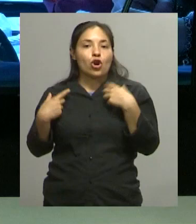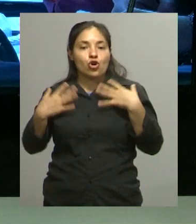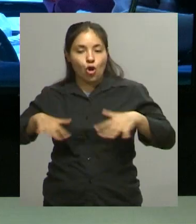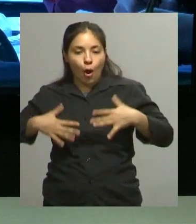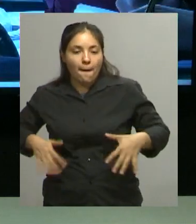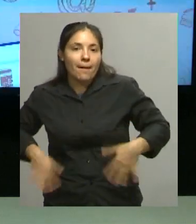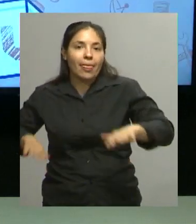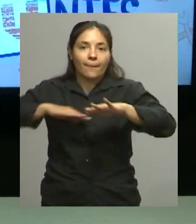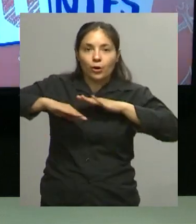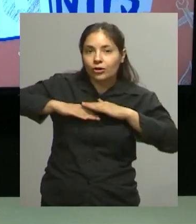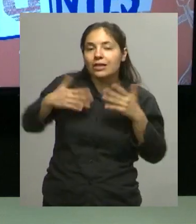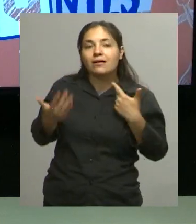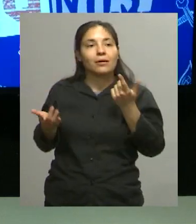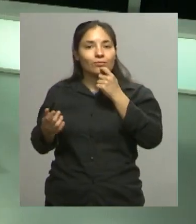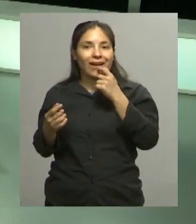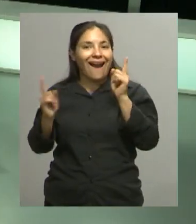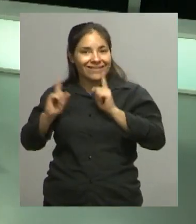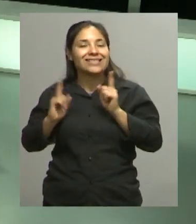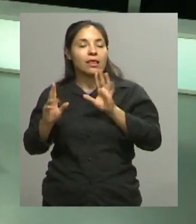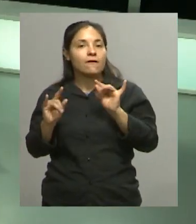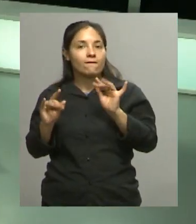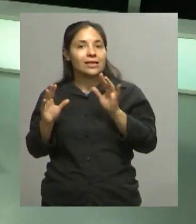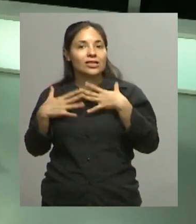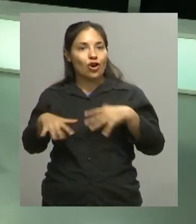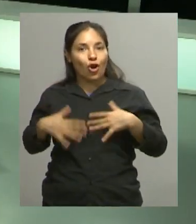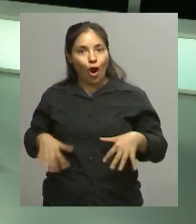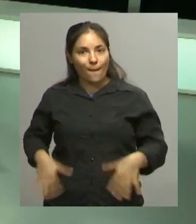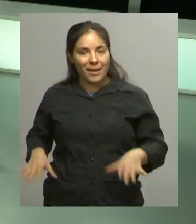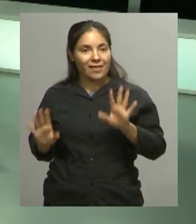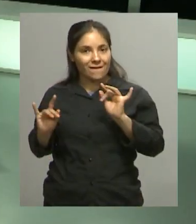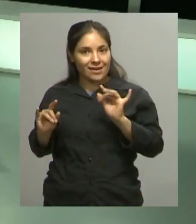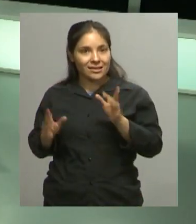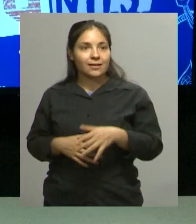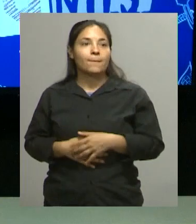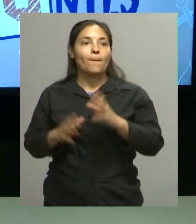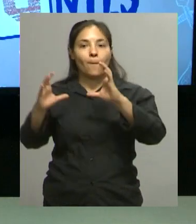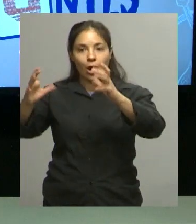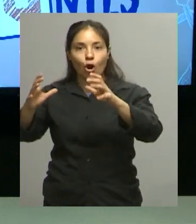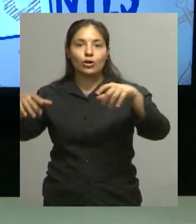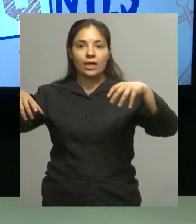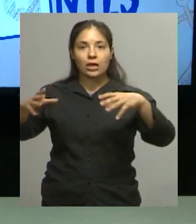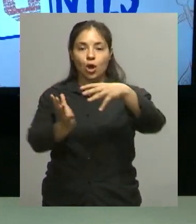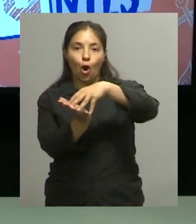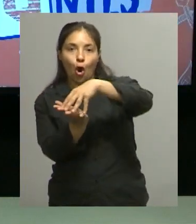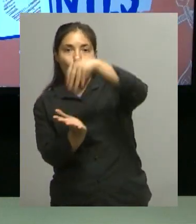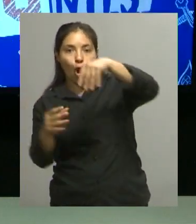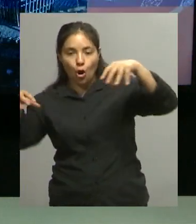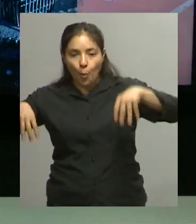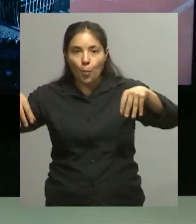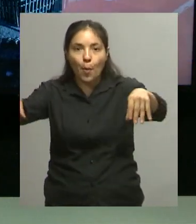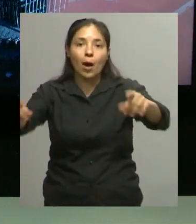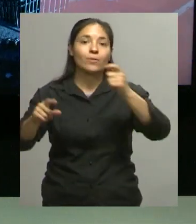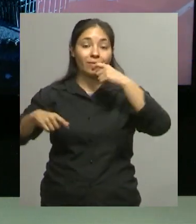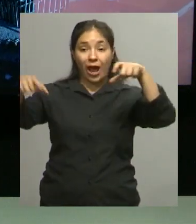y es tan difícil por ahí conseguir un equipo De la indumentaria en sí, ¿no? Pelotas, conitos O esto de que alquilan una